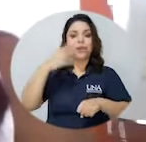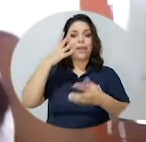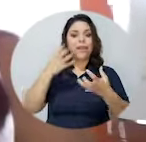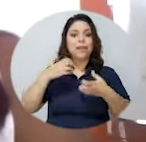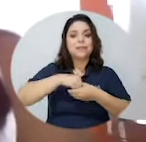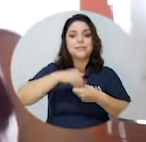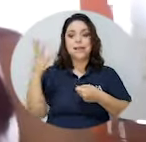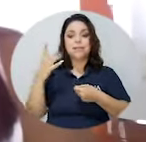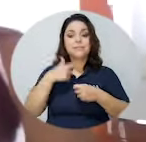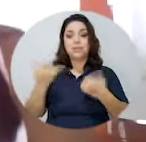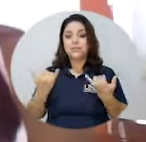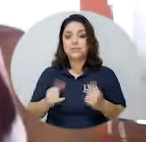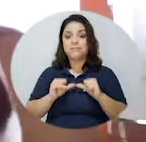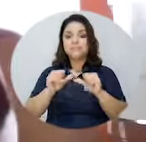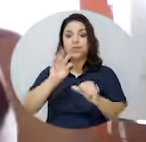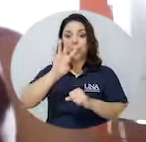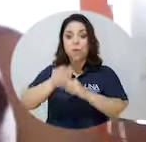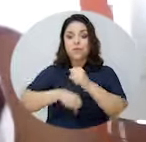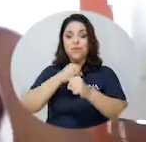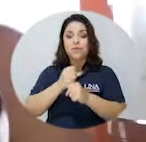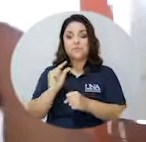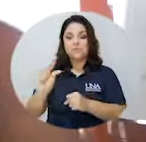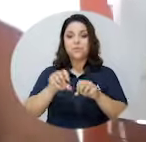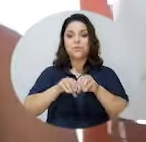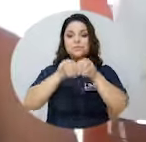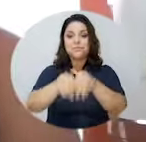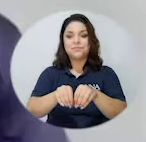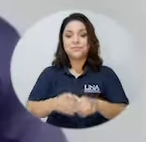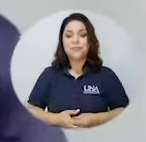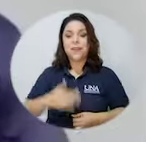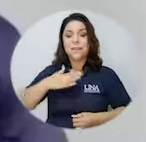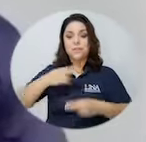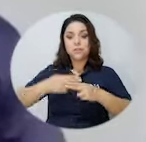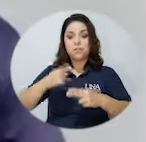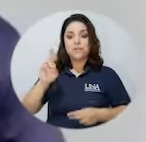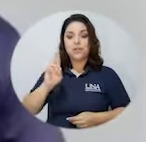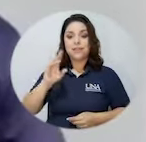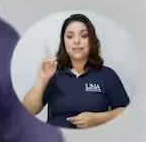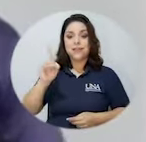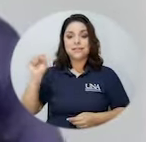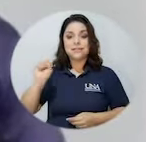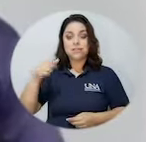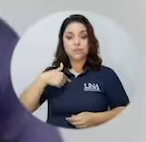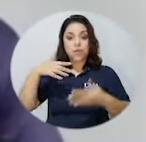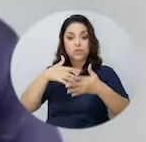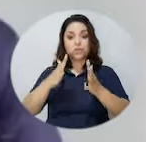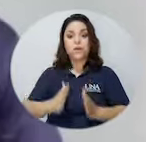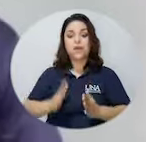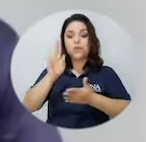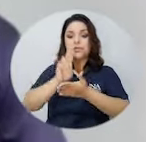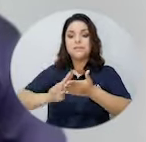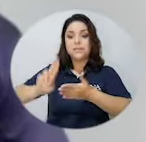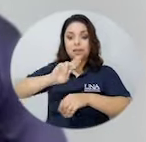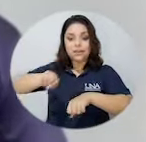¿verdad? Y ahora ya puedo decir cuatro años después que ya estoy a punto de graduarme. Mi nombre es Raquel Díaz Sánchez, soy estudiante en la Universidad